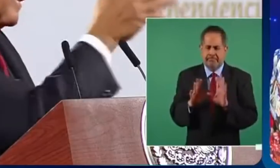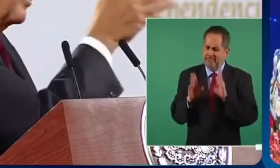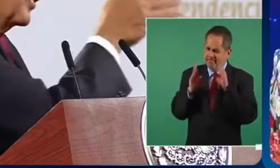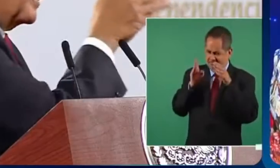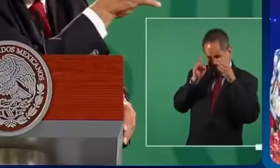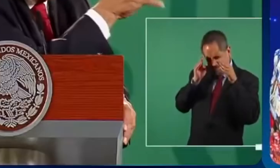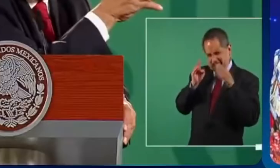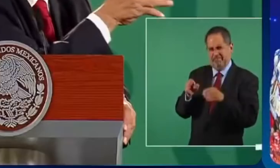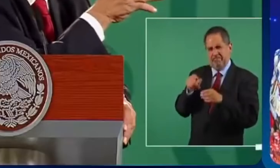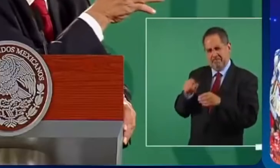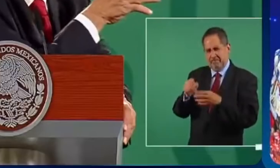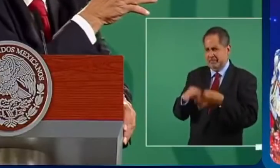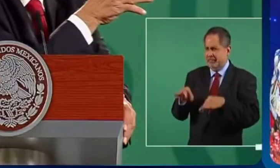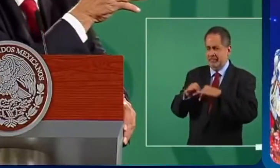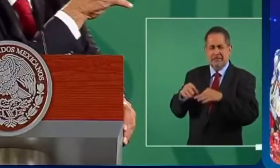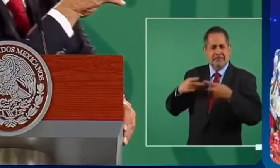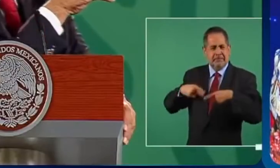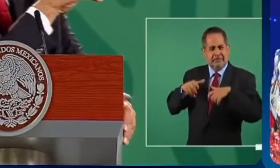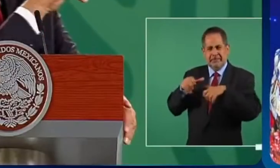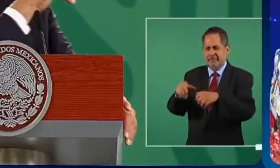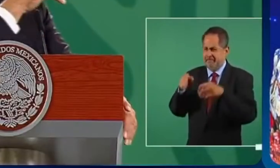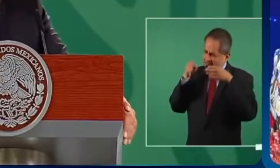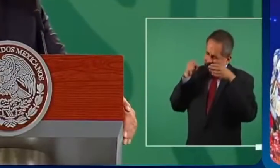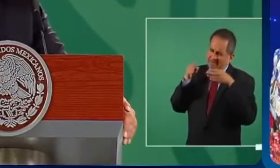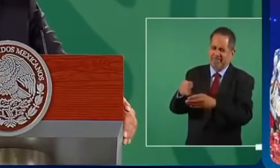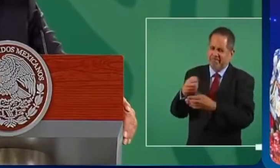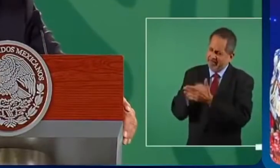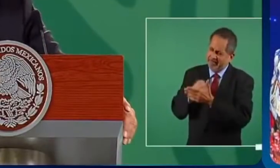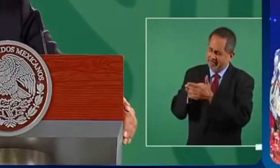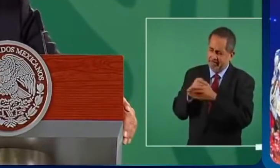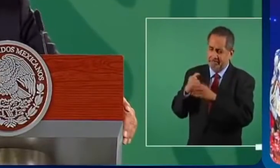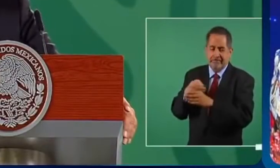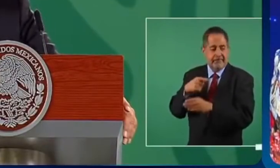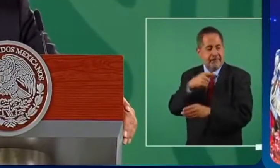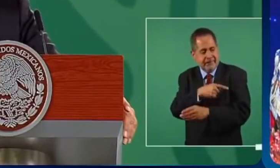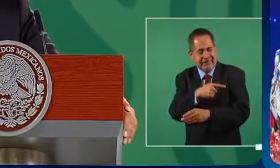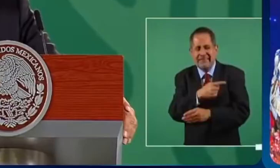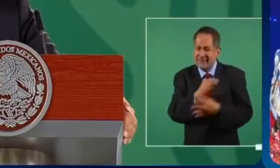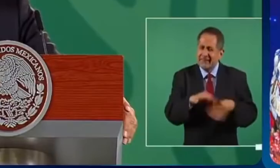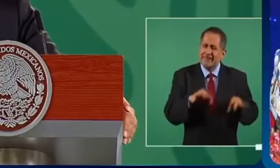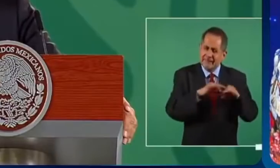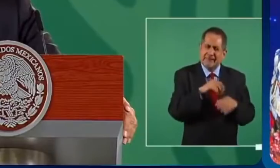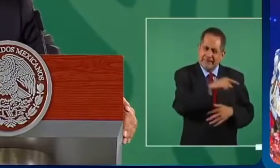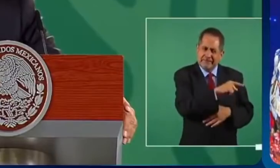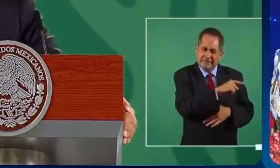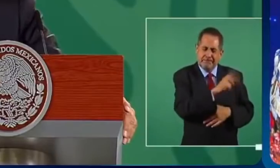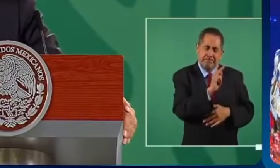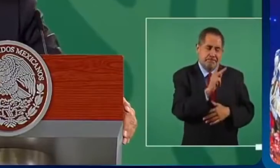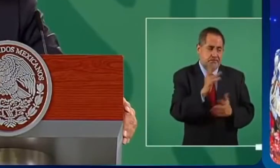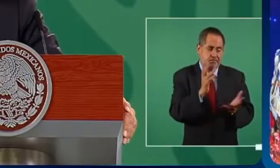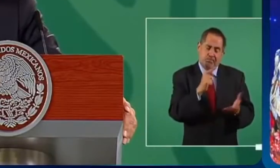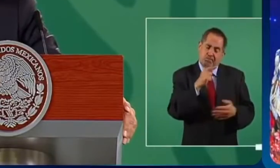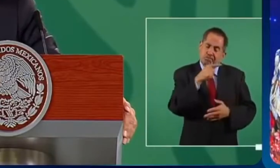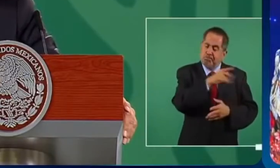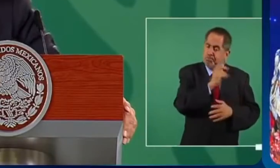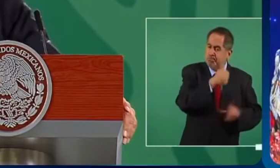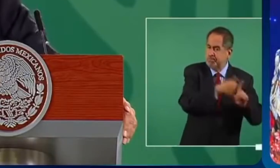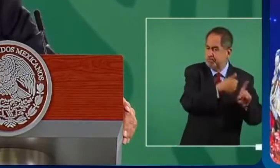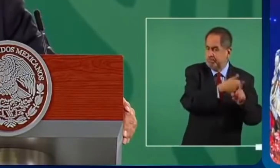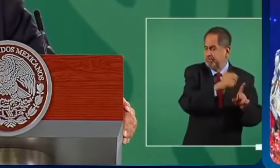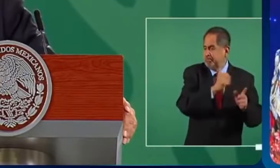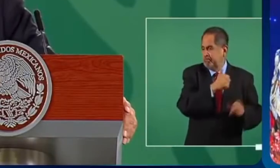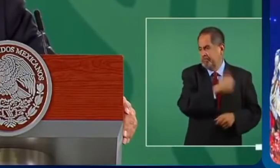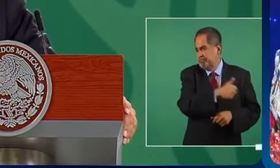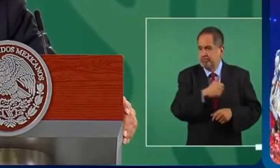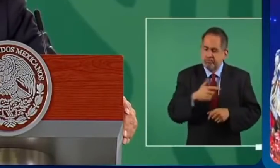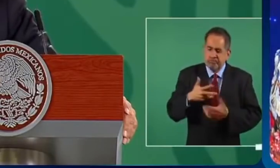más importa al pueblo esto es importante pero no me